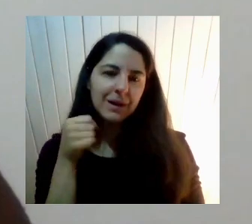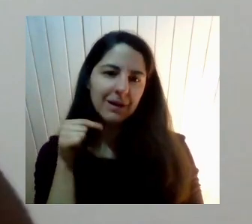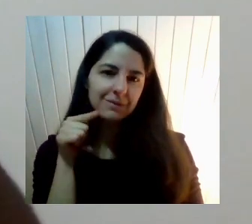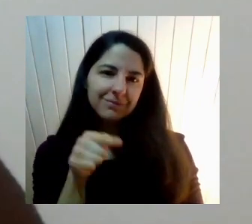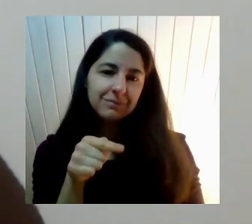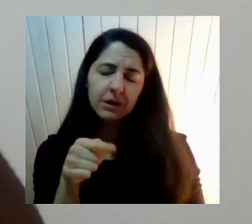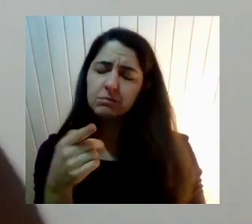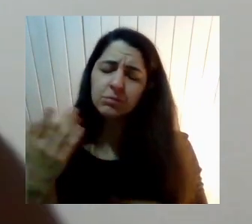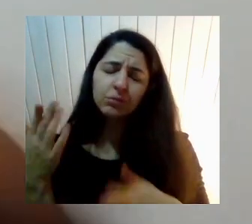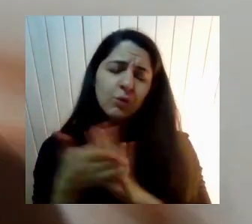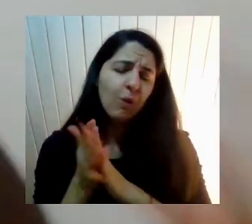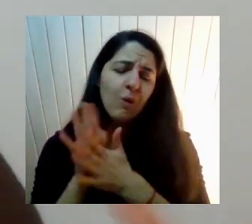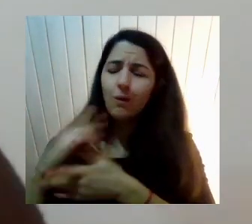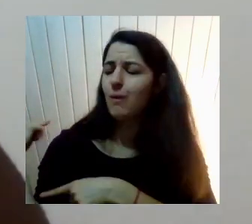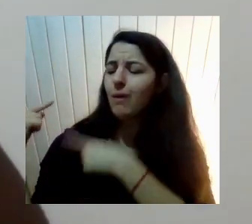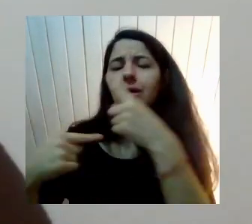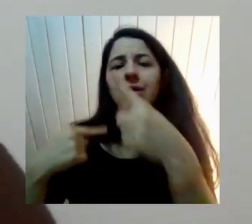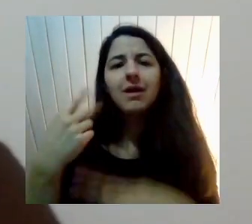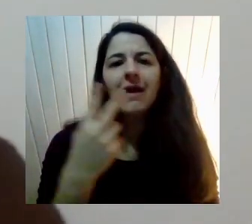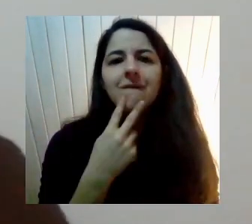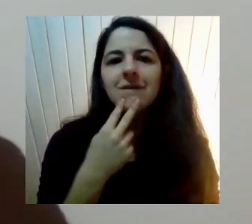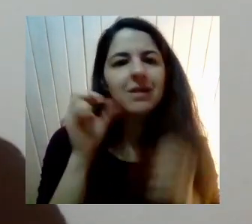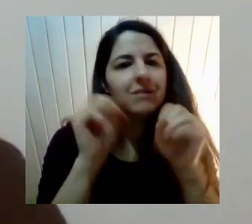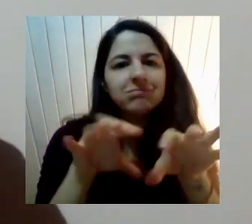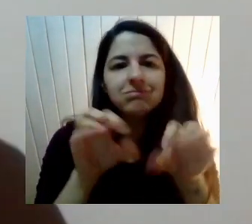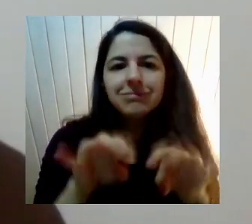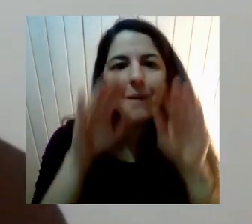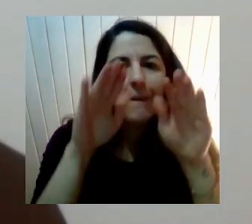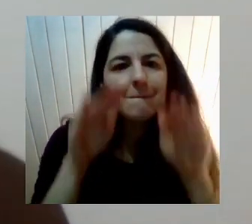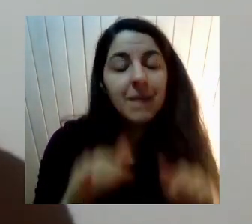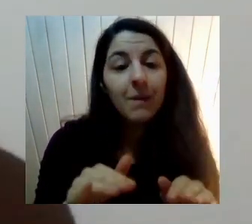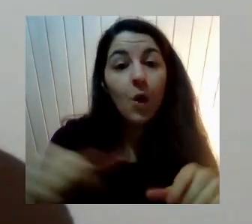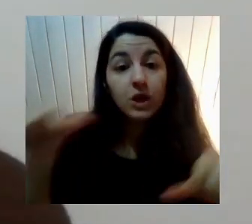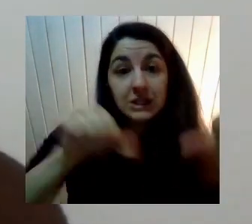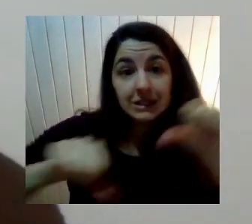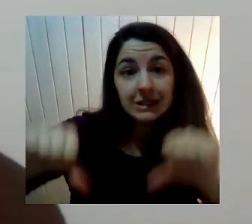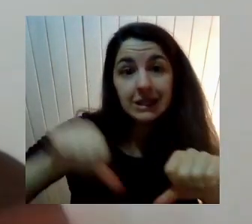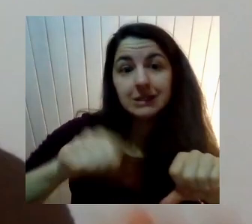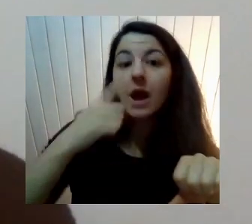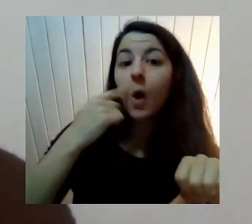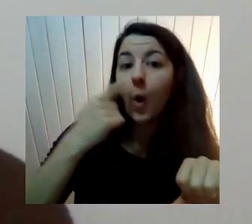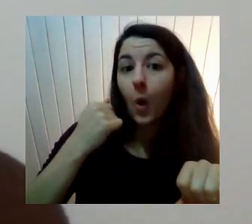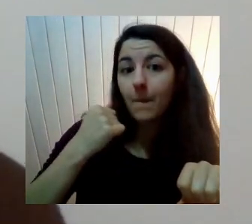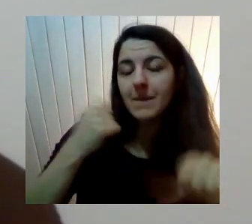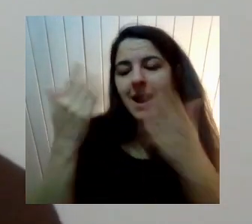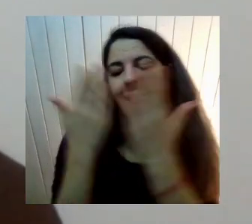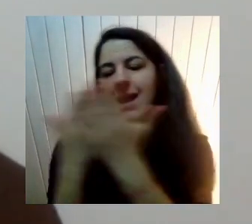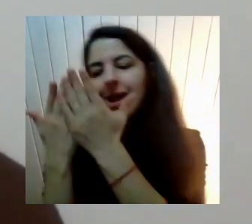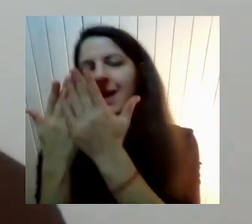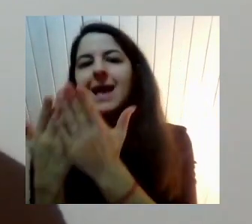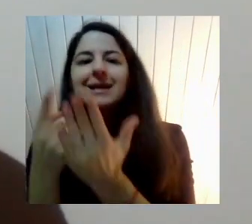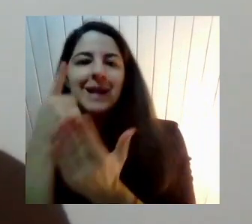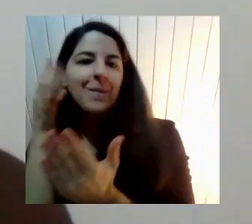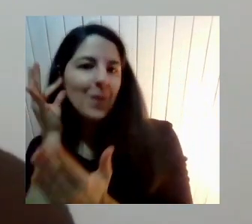¿Cierto? Desde que Las ciencias son Para los hombres Y que las literaturas Son para las mujeres No sé si Vieron algunos La última